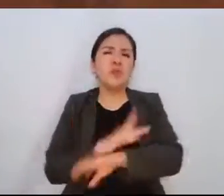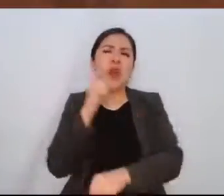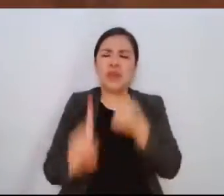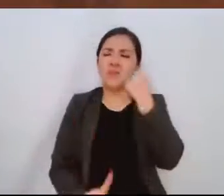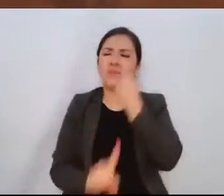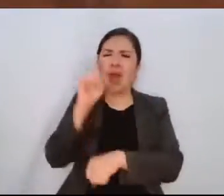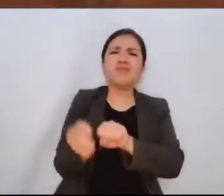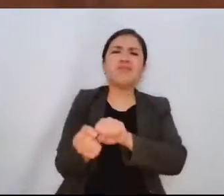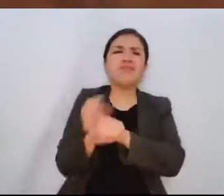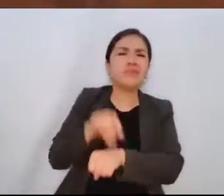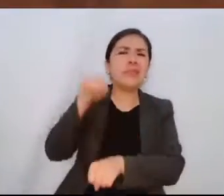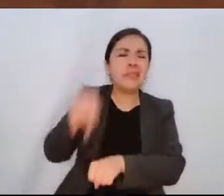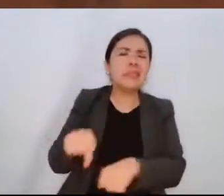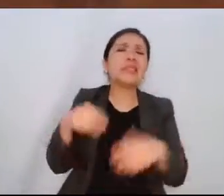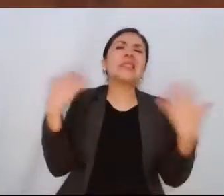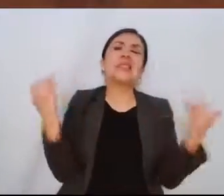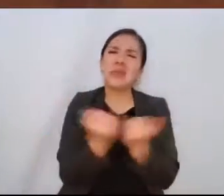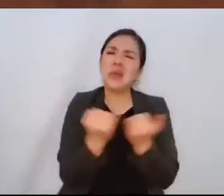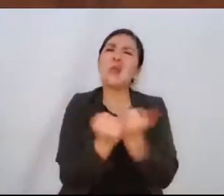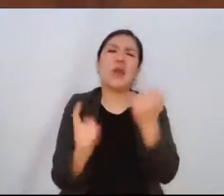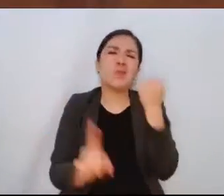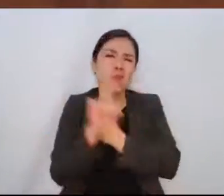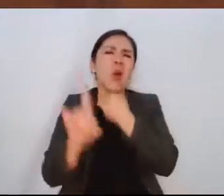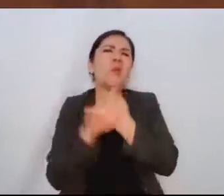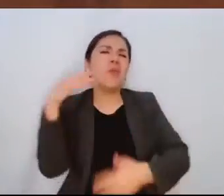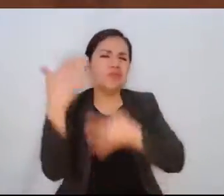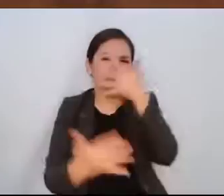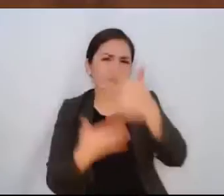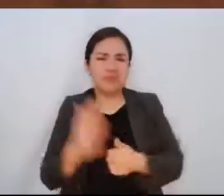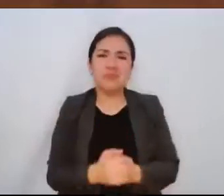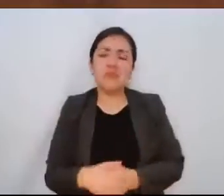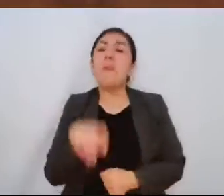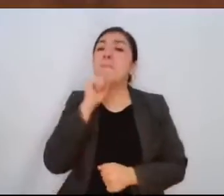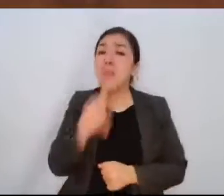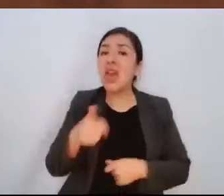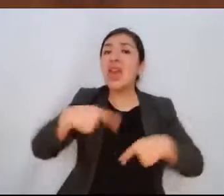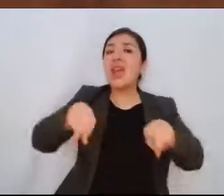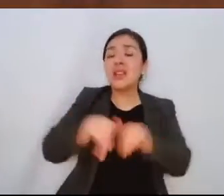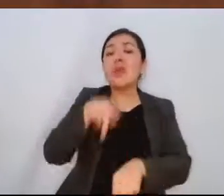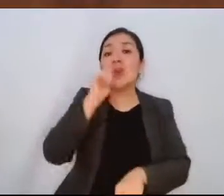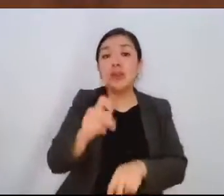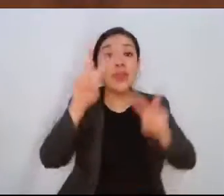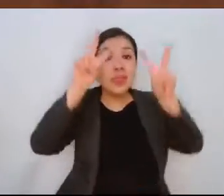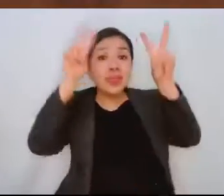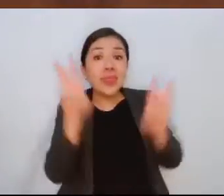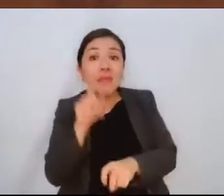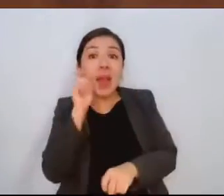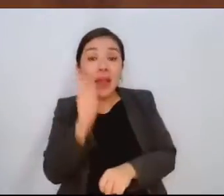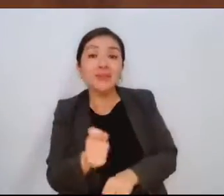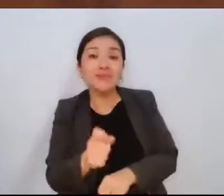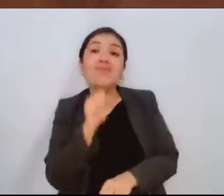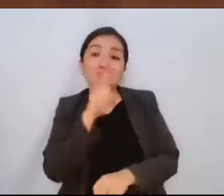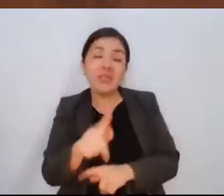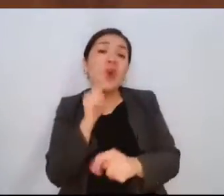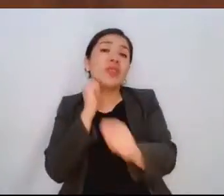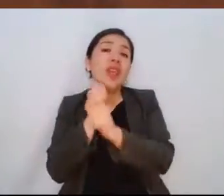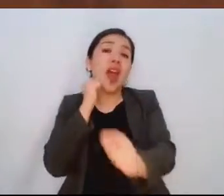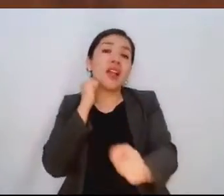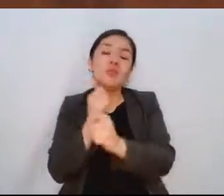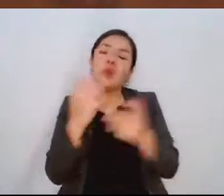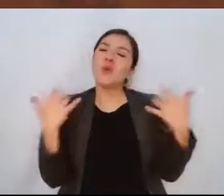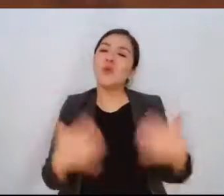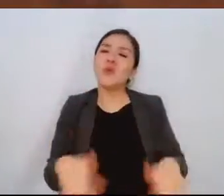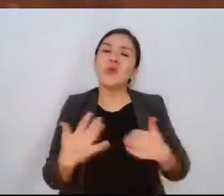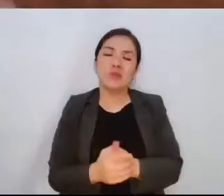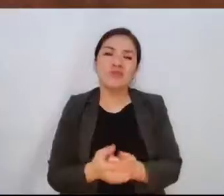ha generado grandes estragos. Y por supuesto no podía ser la excepción en el tema justo del transporte. Se